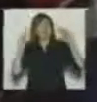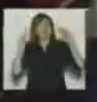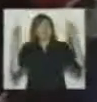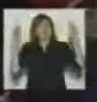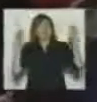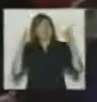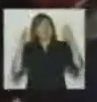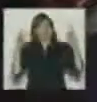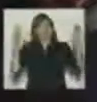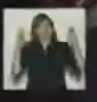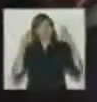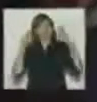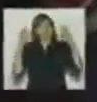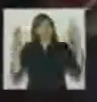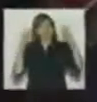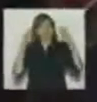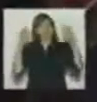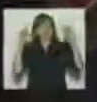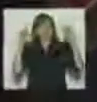También...